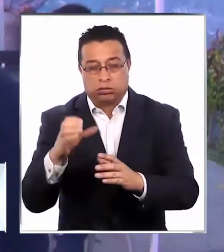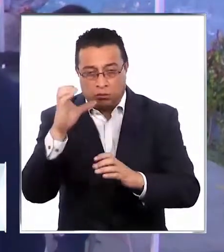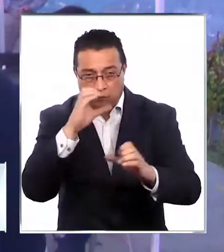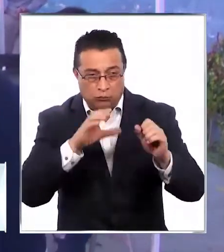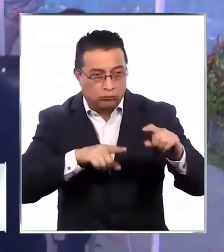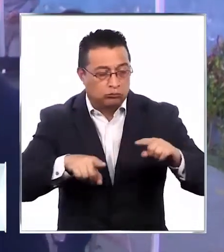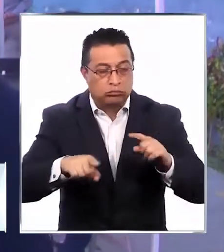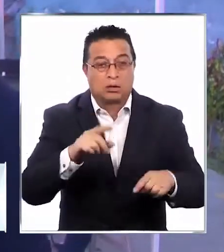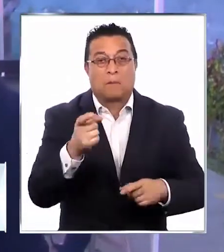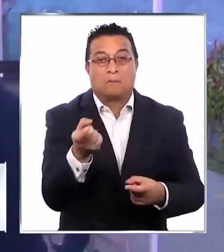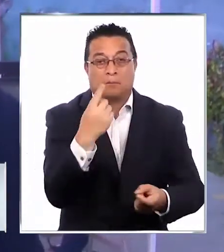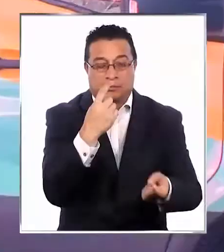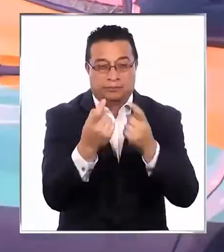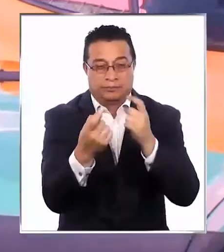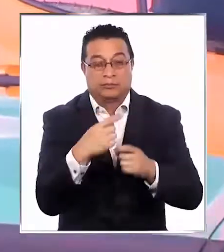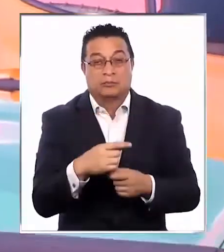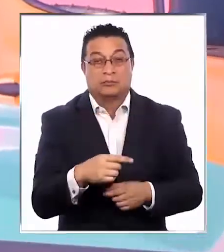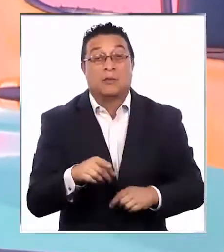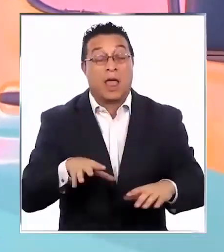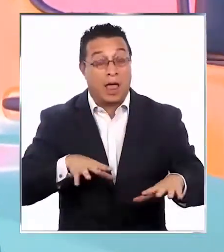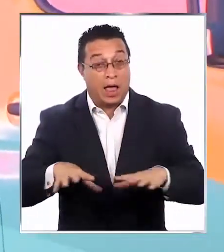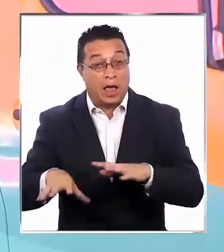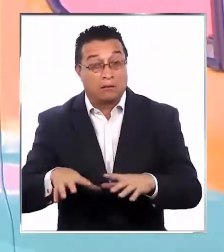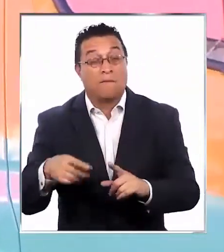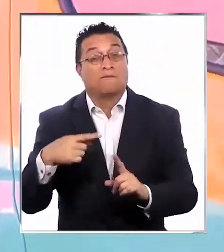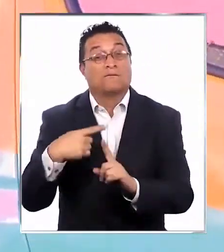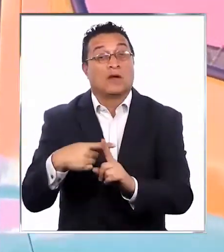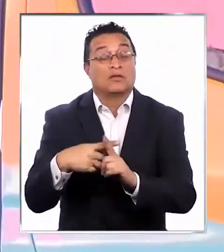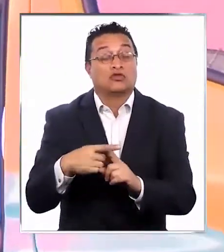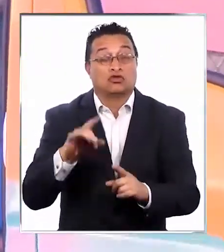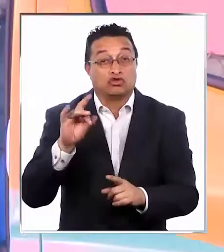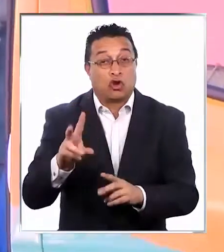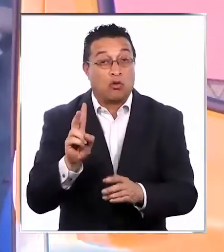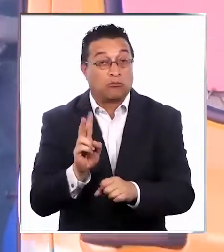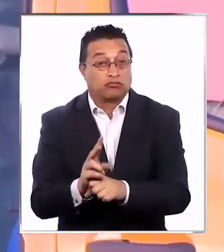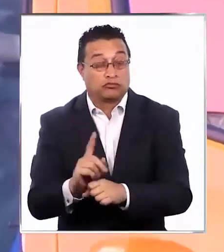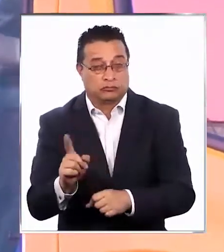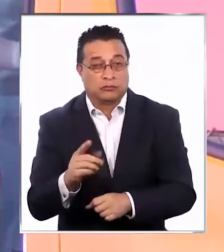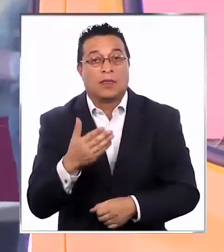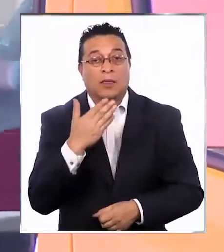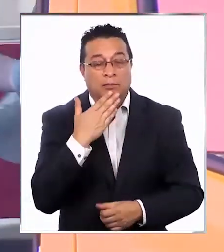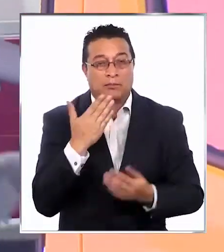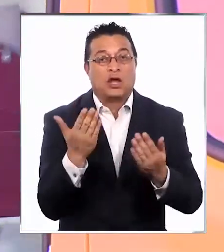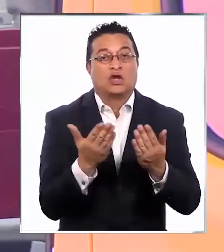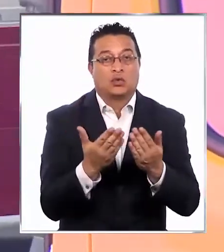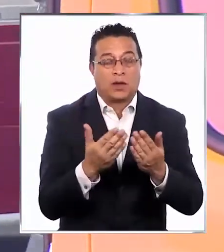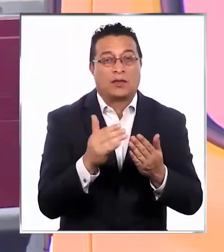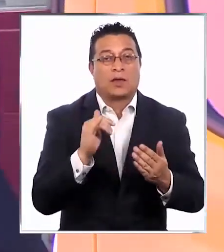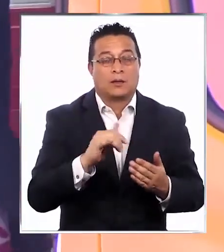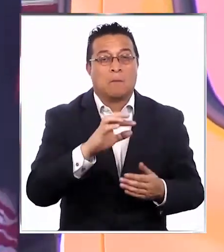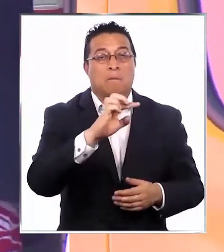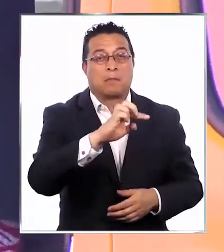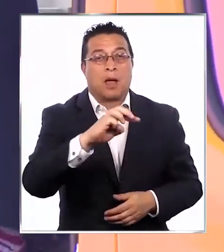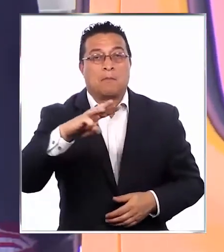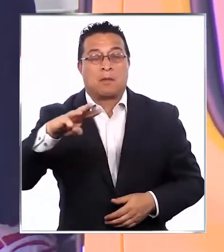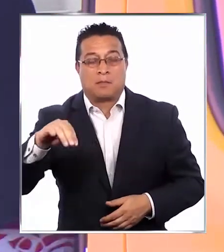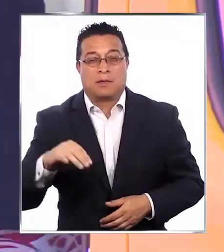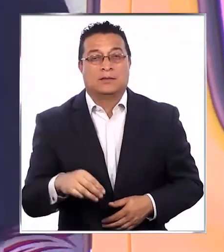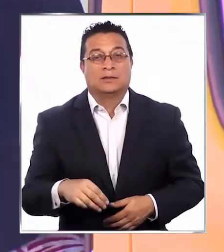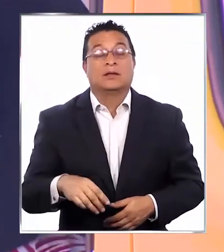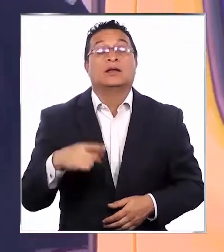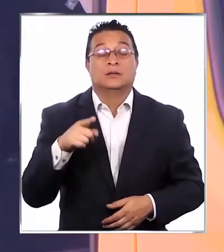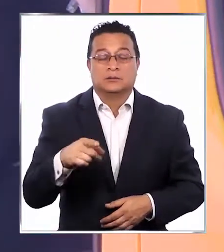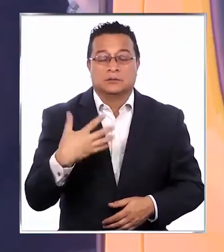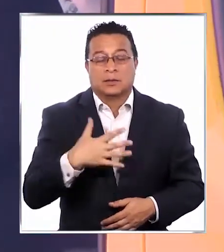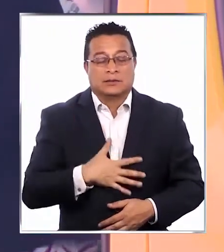a esta búsqueda activa, a estos PCRs, una actividad que beneficia no solo a profesores, sino que a alumnos y apoderados. En el fondo es como